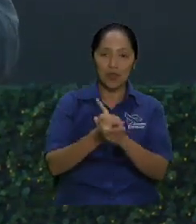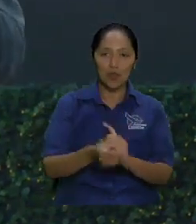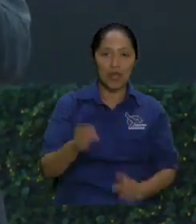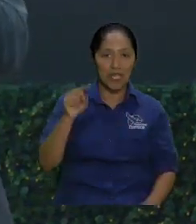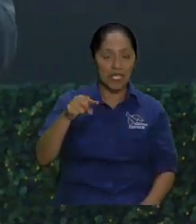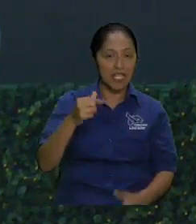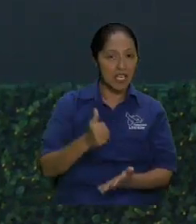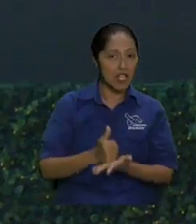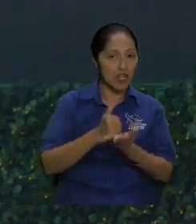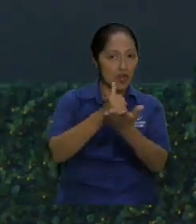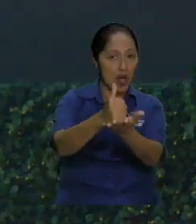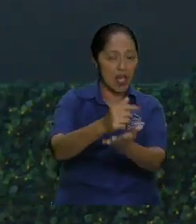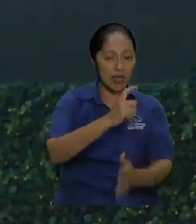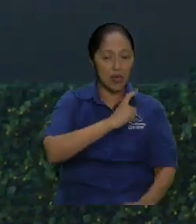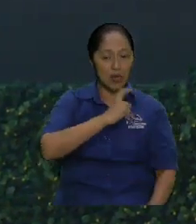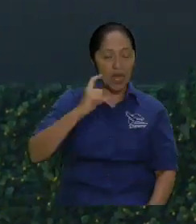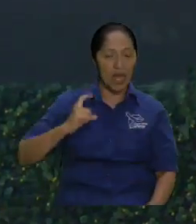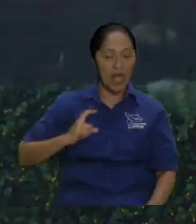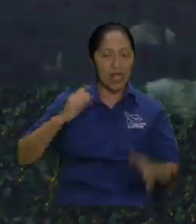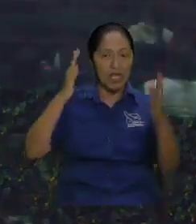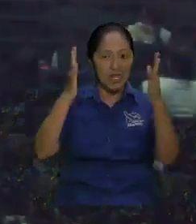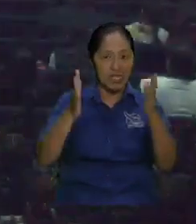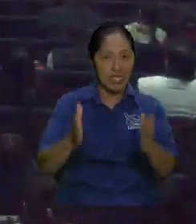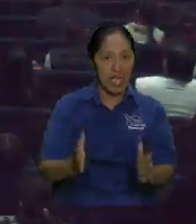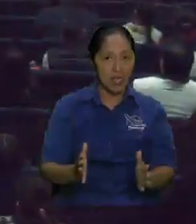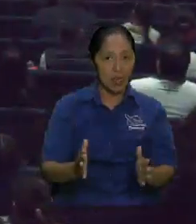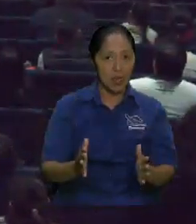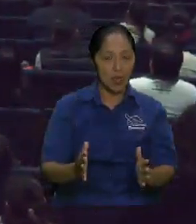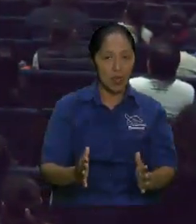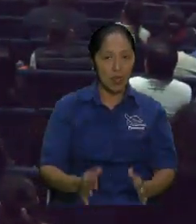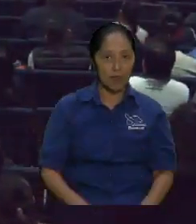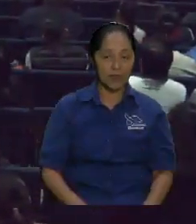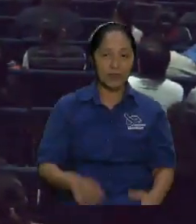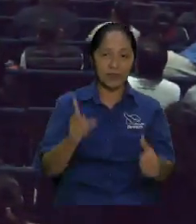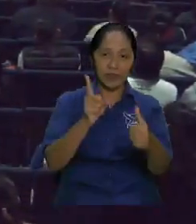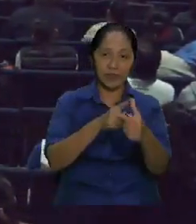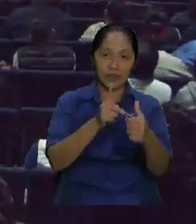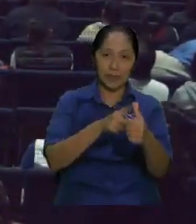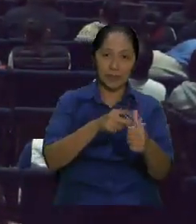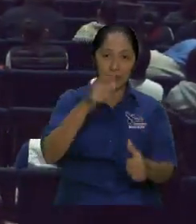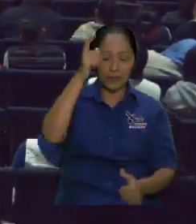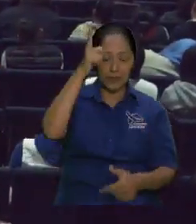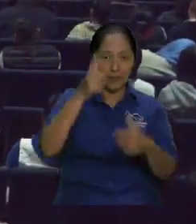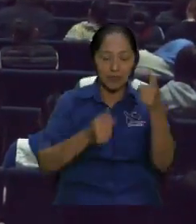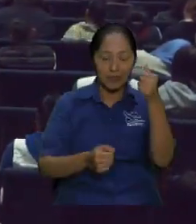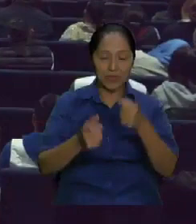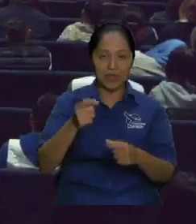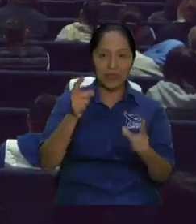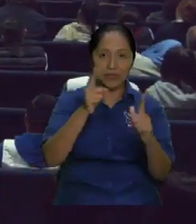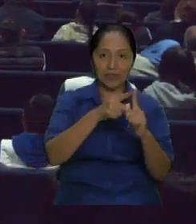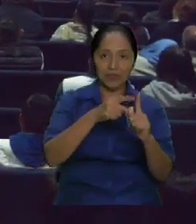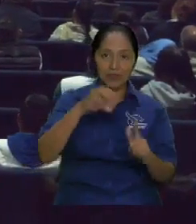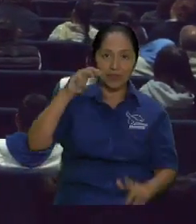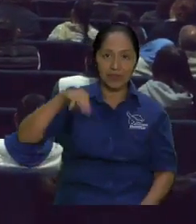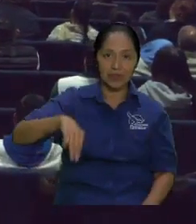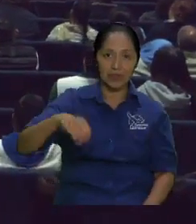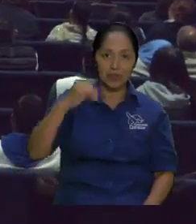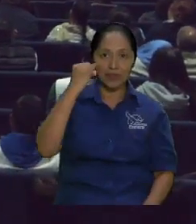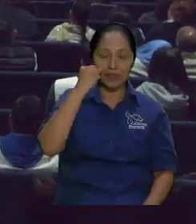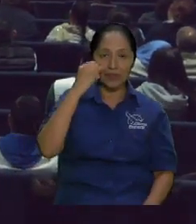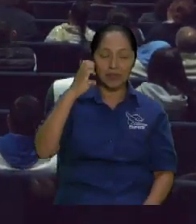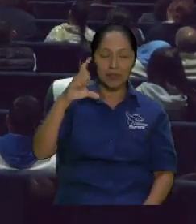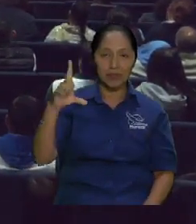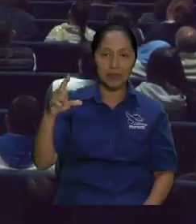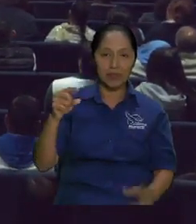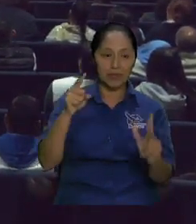comiendo fíjense que ahora está comiendo leche miel mantequilla pero ahora entró un tercio por